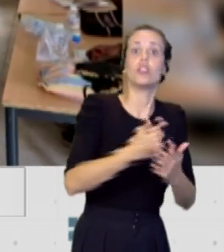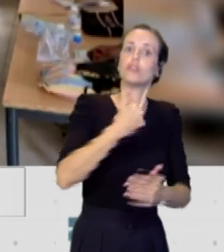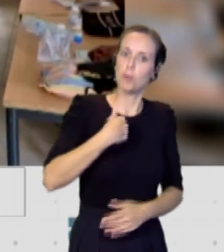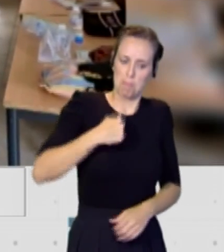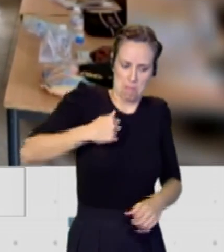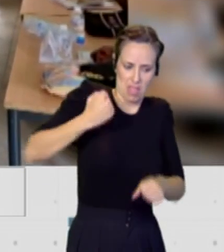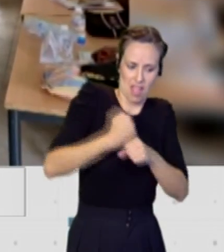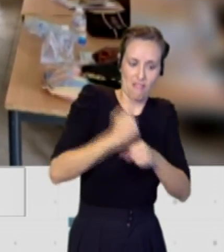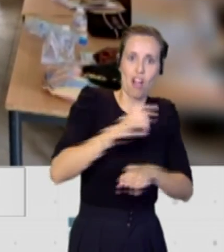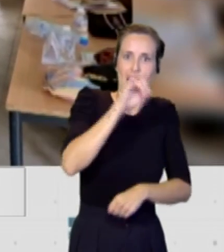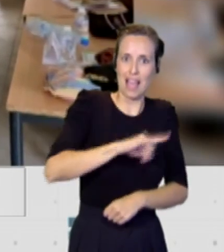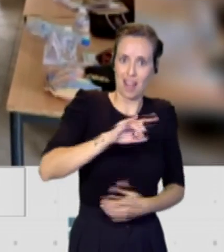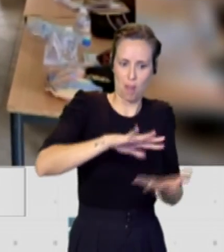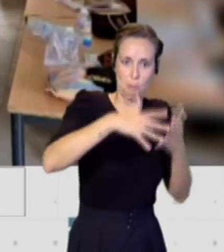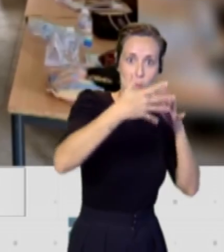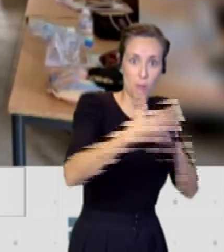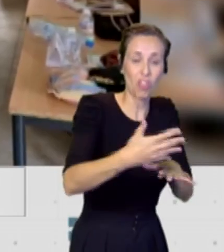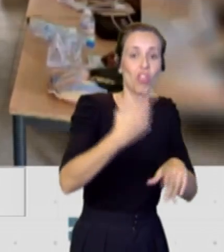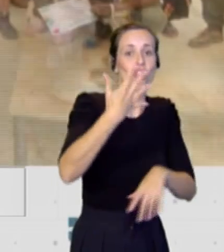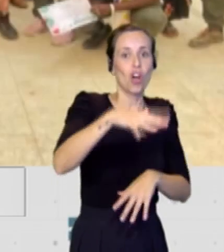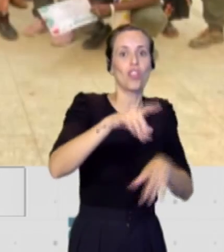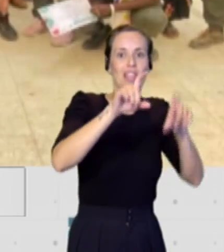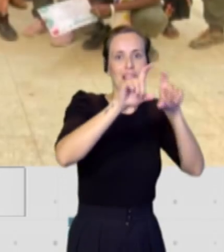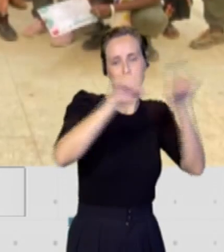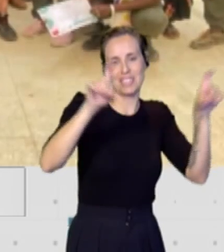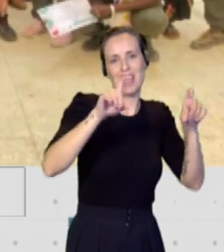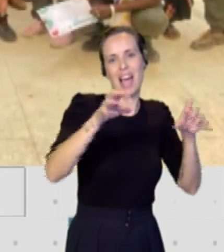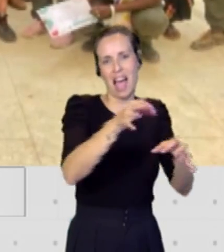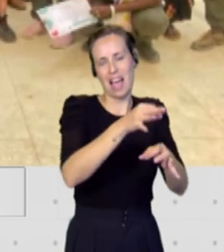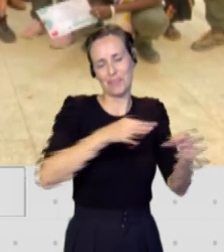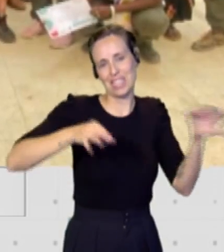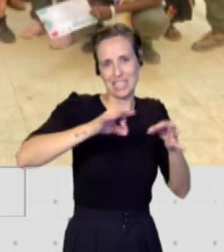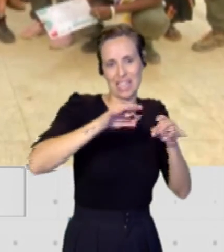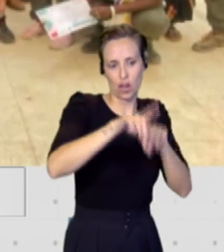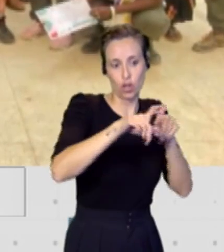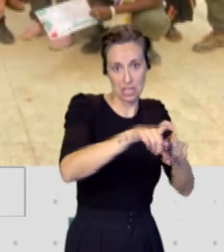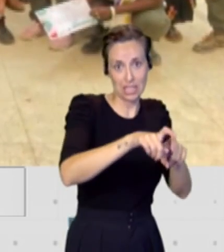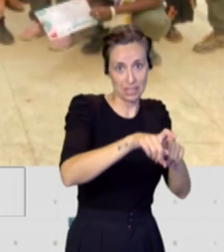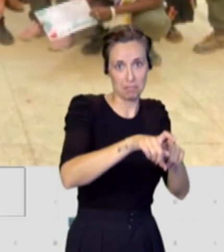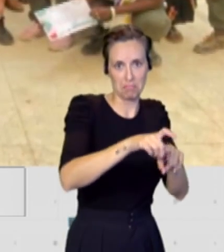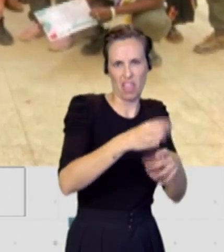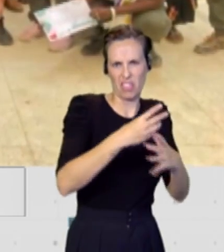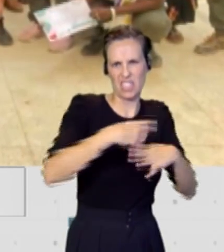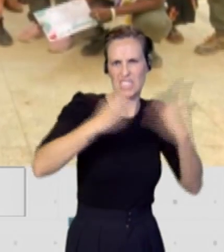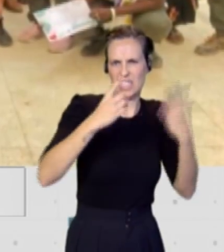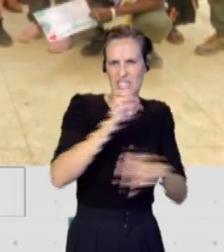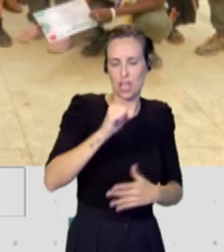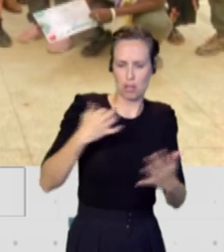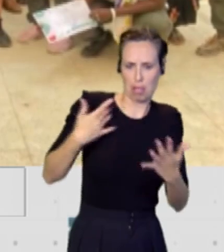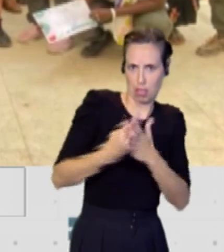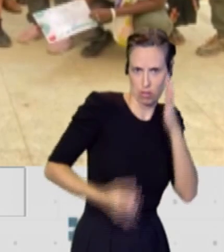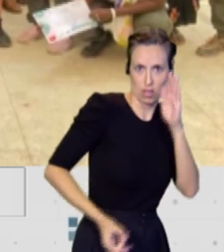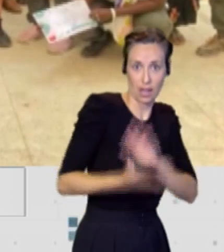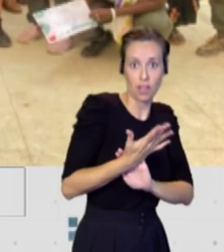Canarias con Agroislas, que es una empresa que creé hace 18 años. Y, como le comenté a algunos periodistas en estos días, la